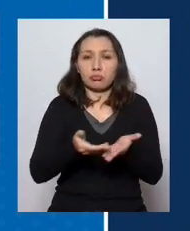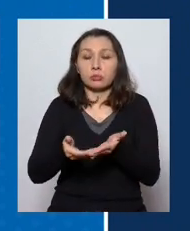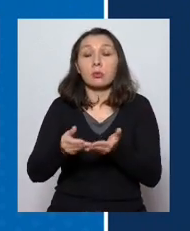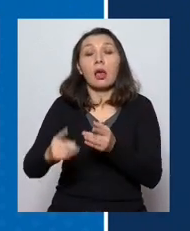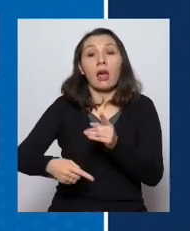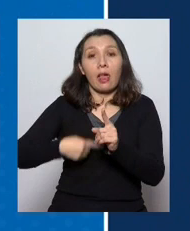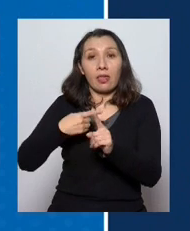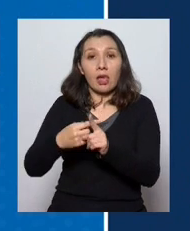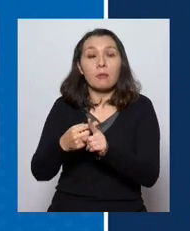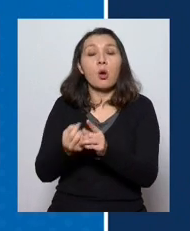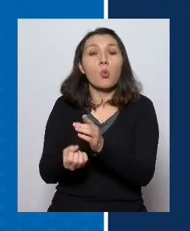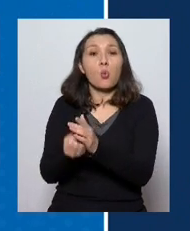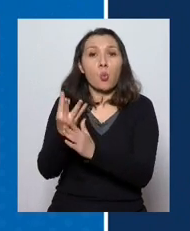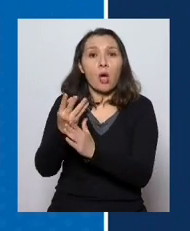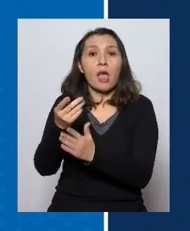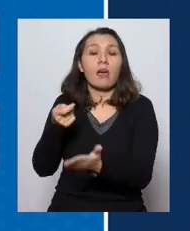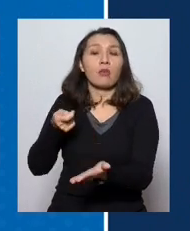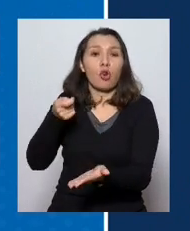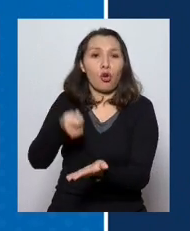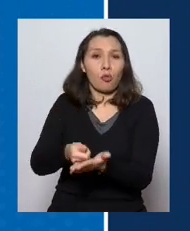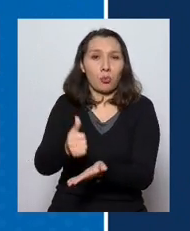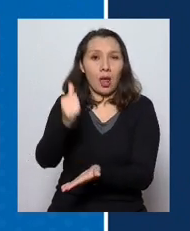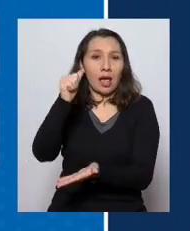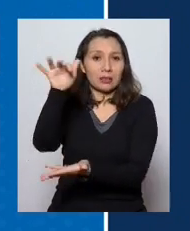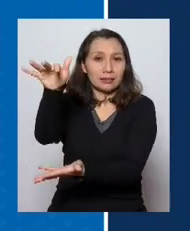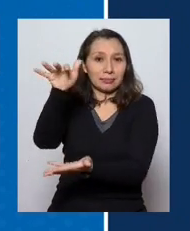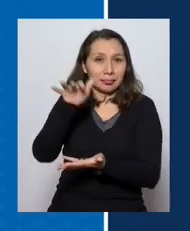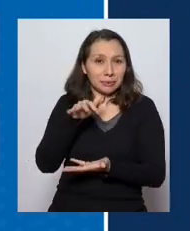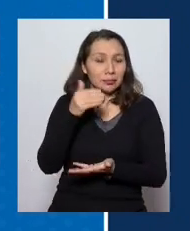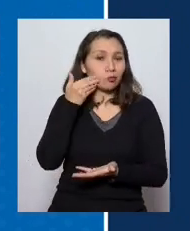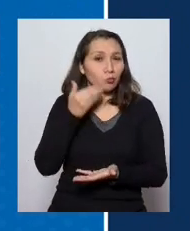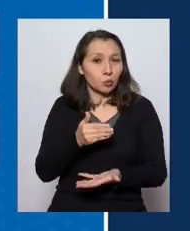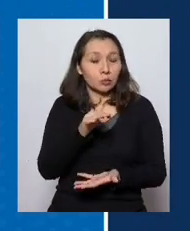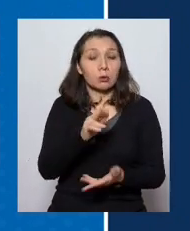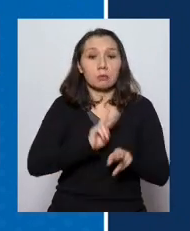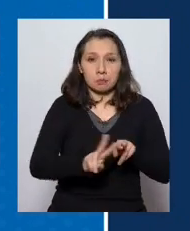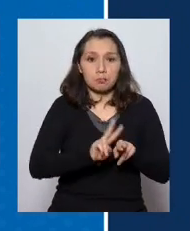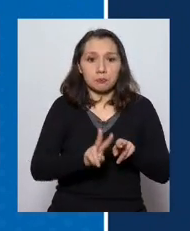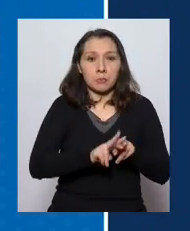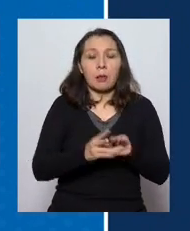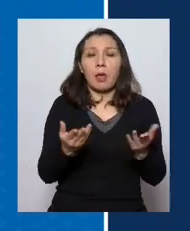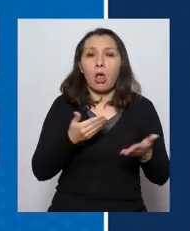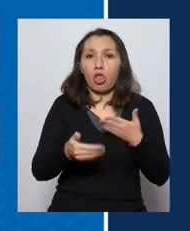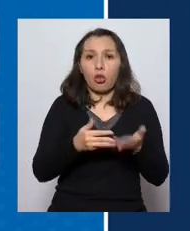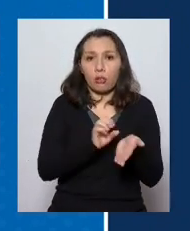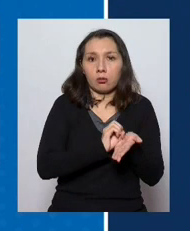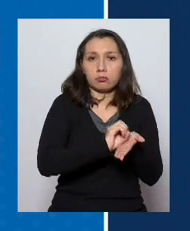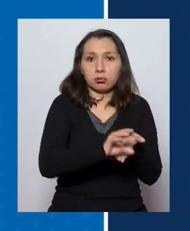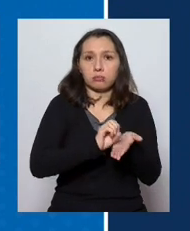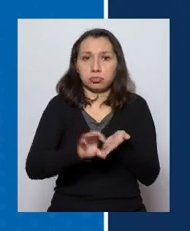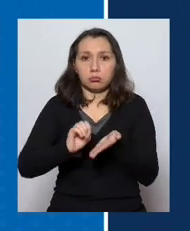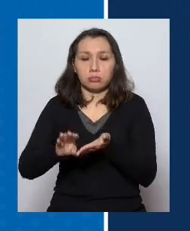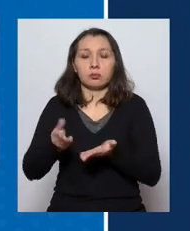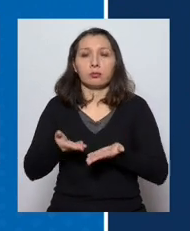que agregar los ventiladores que llegaron el día de ayer, que se están preparando para poder ser puestos a disposición de los